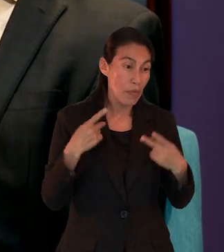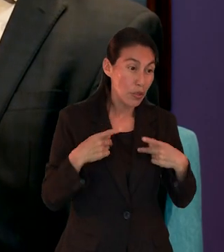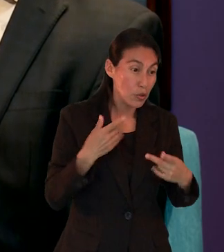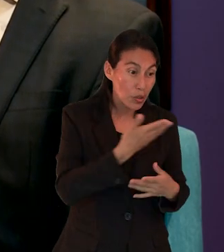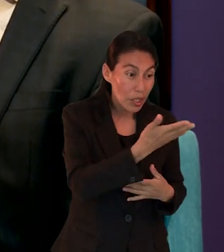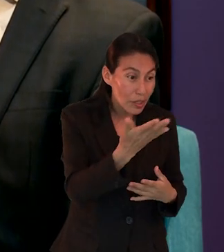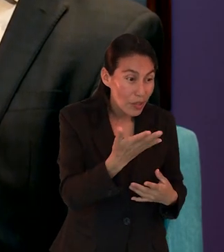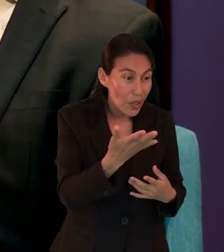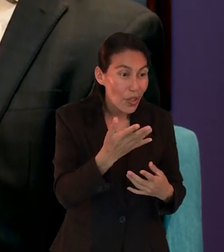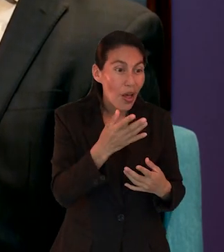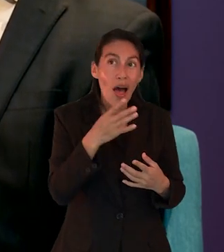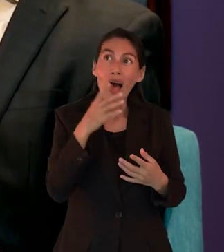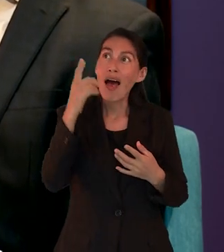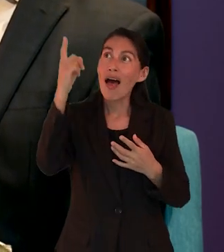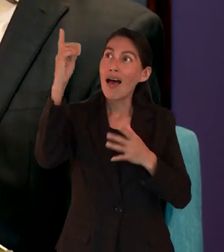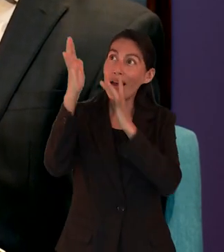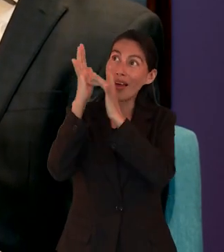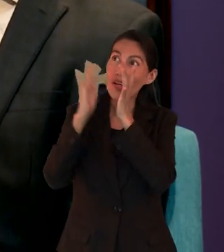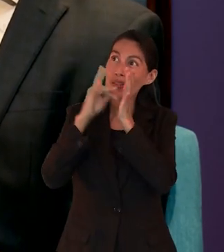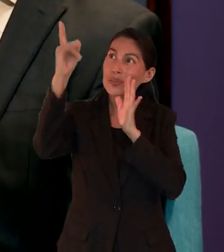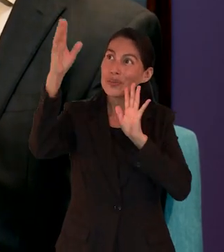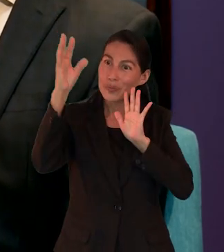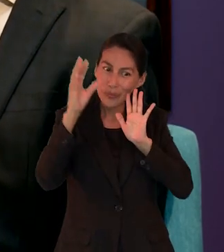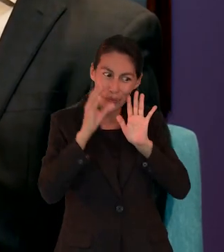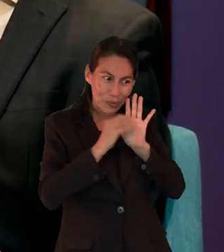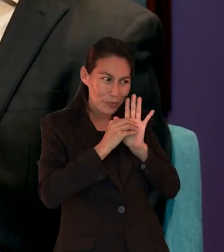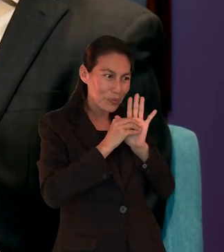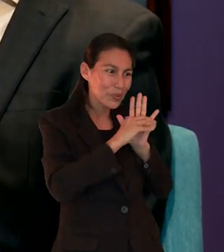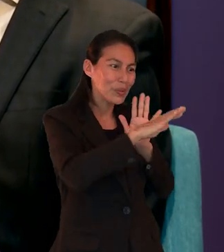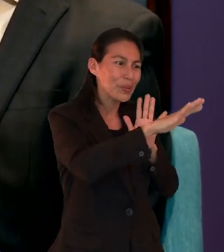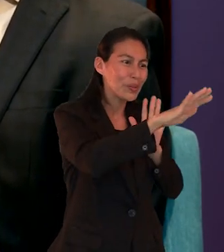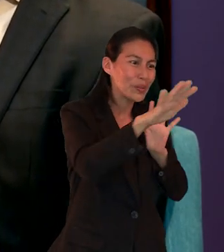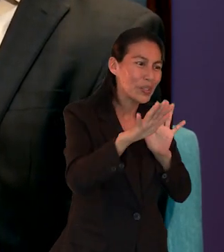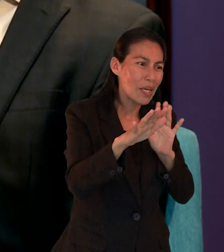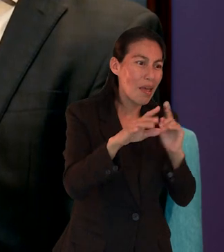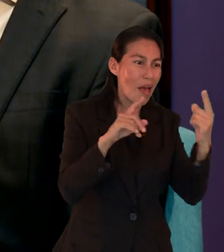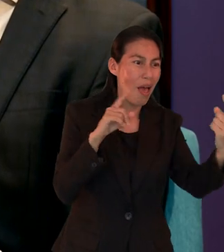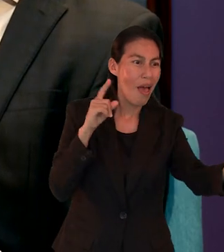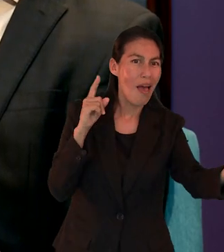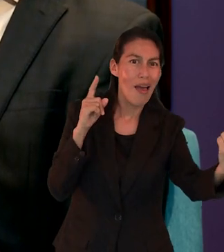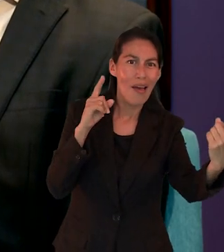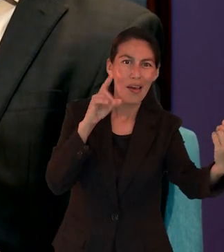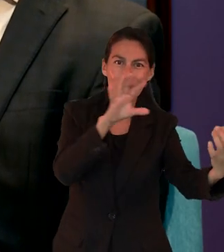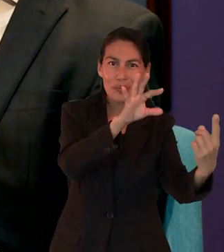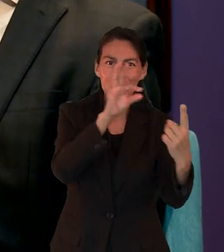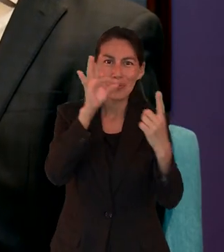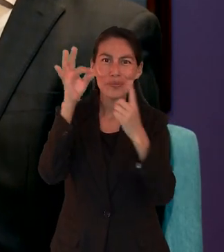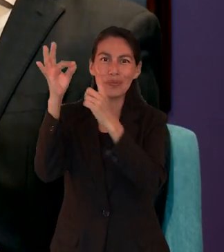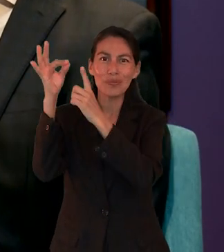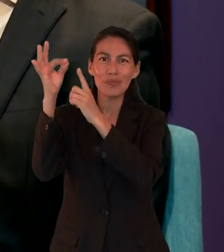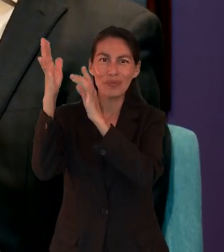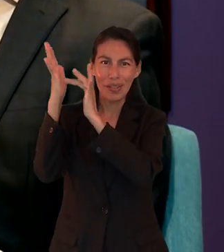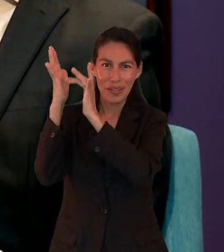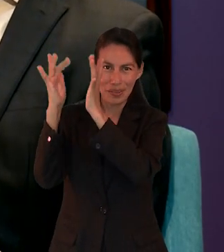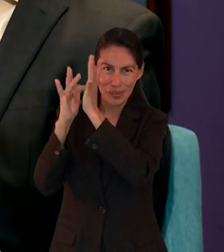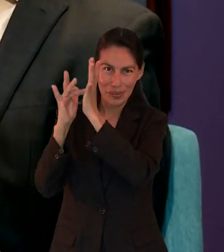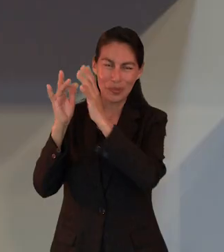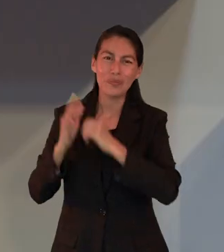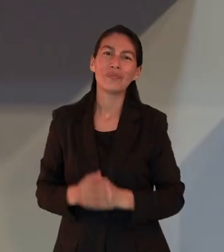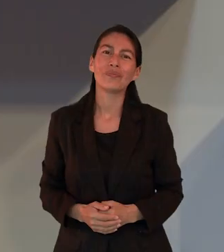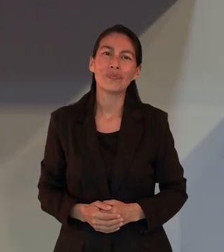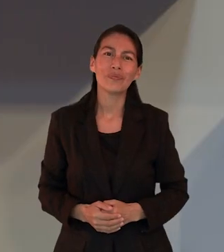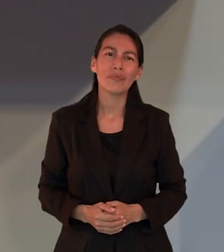al bien a todas las personas que tuvieran mi alcance hablar siempre de Jesús mostrar siempre a Cristo